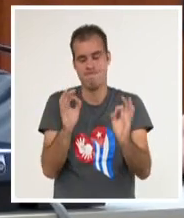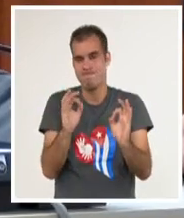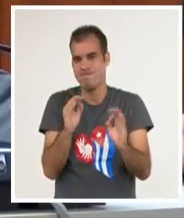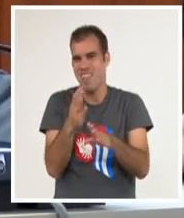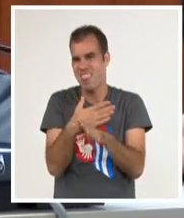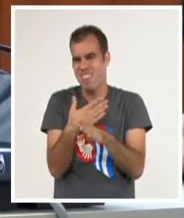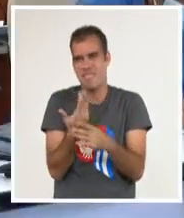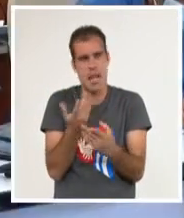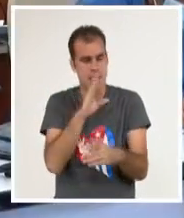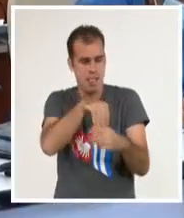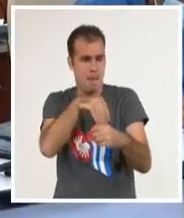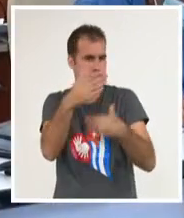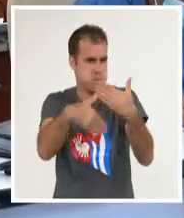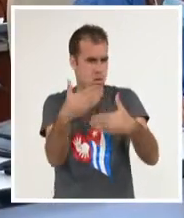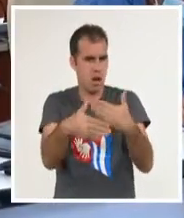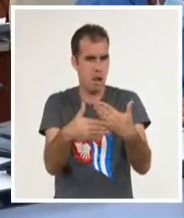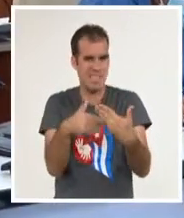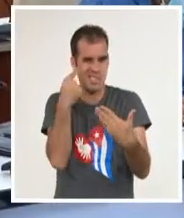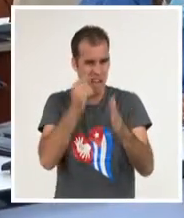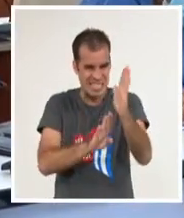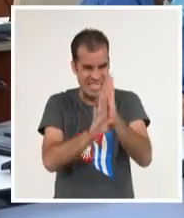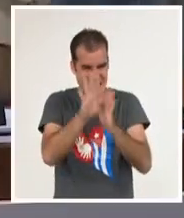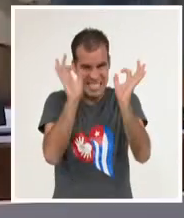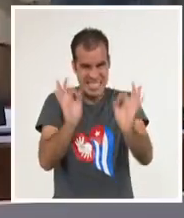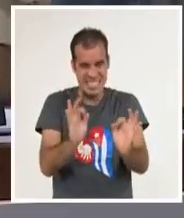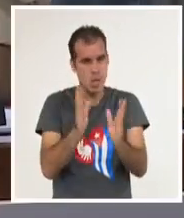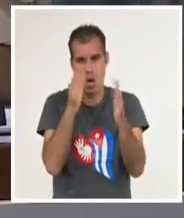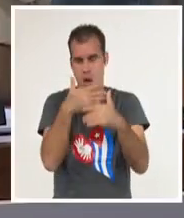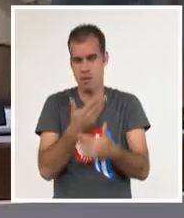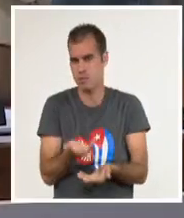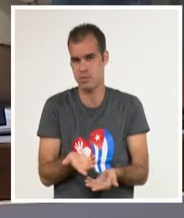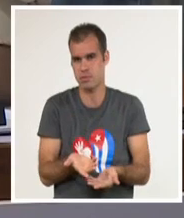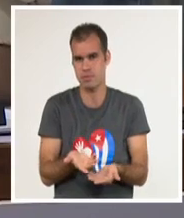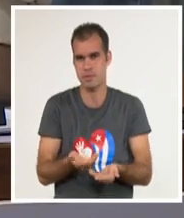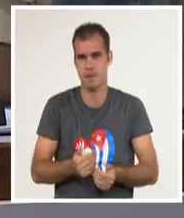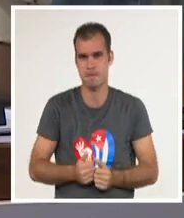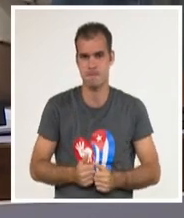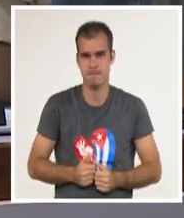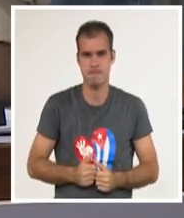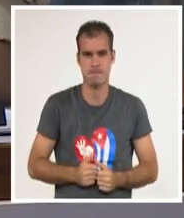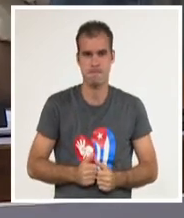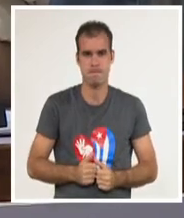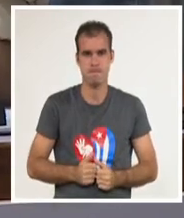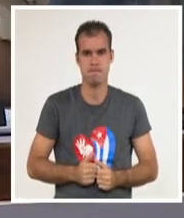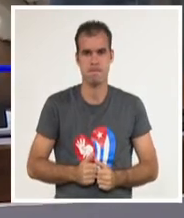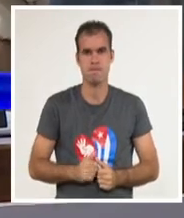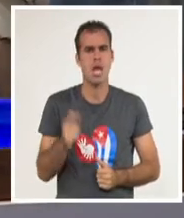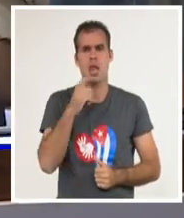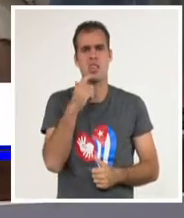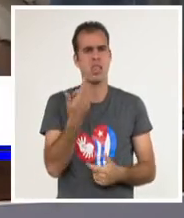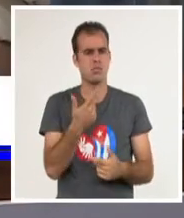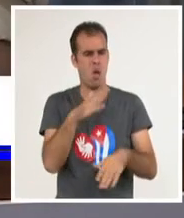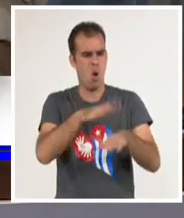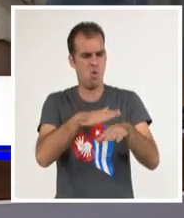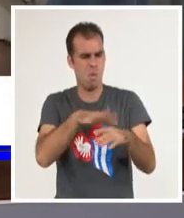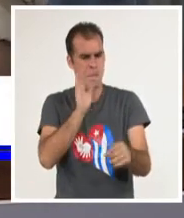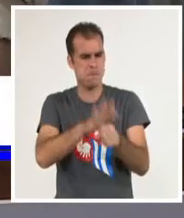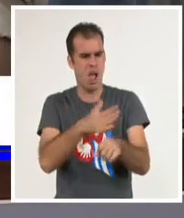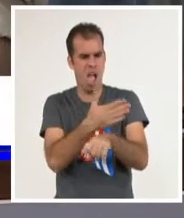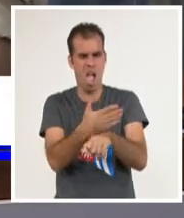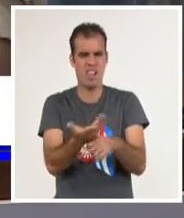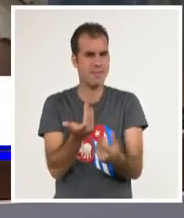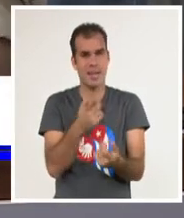por cuestiones internas, no avanza como lo requieren los tiempos. Y lo que prima ahí es las demoras de nosotros, la